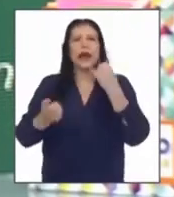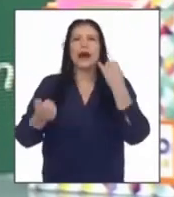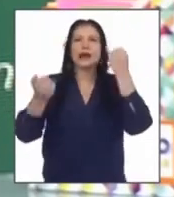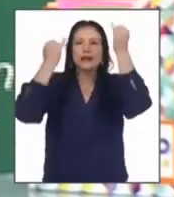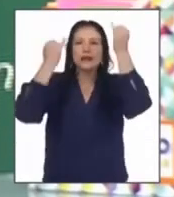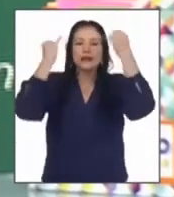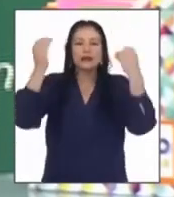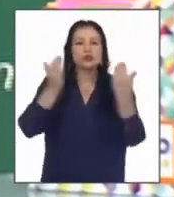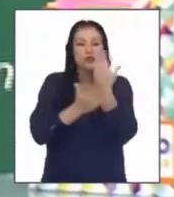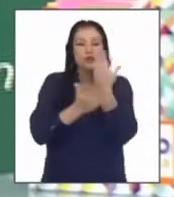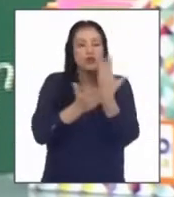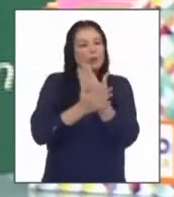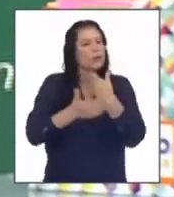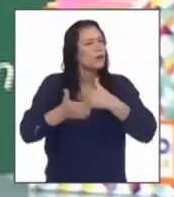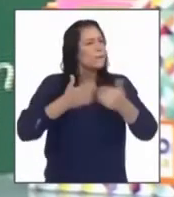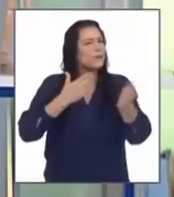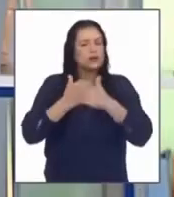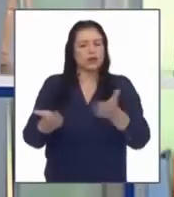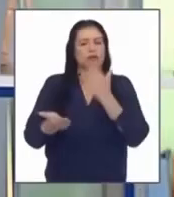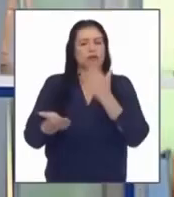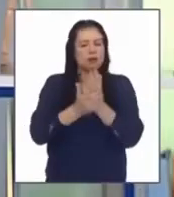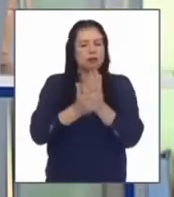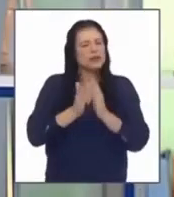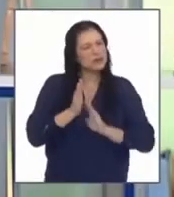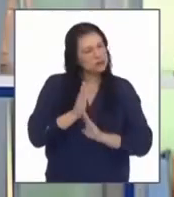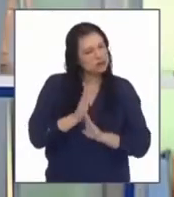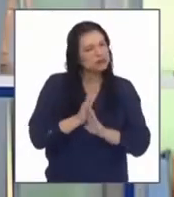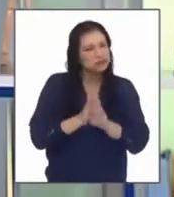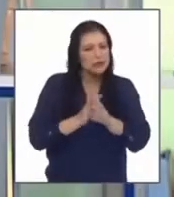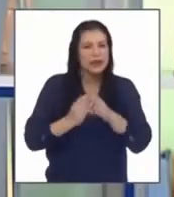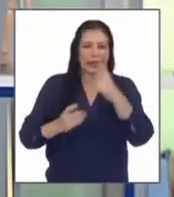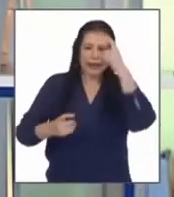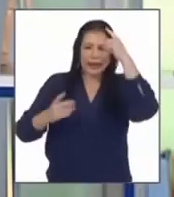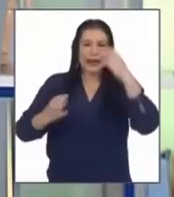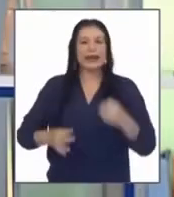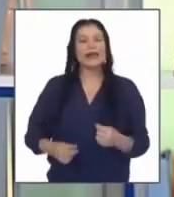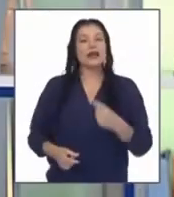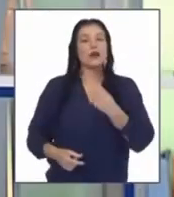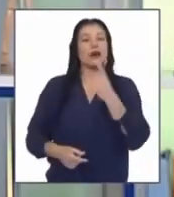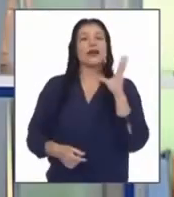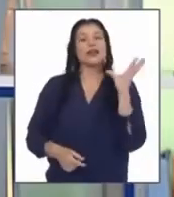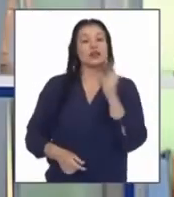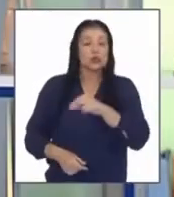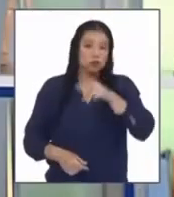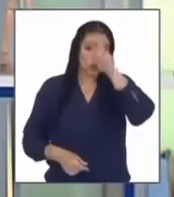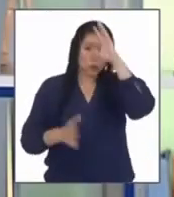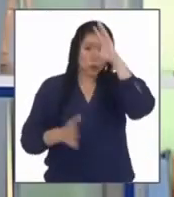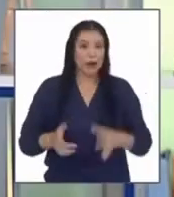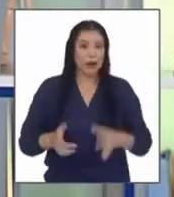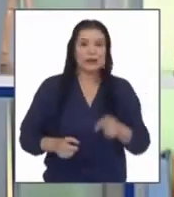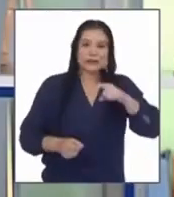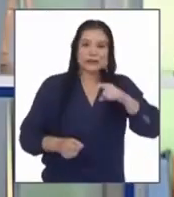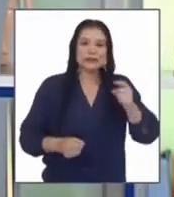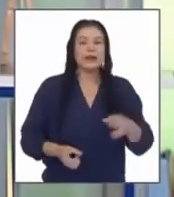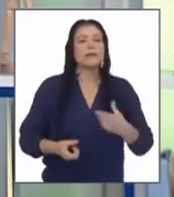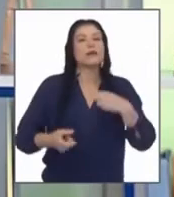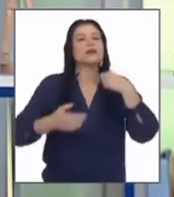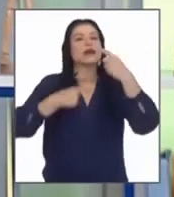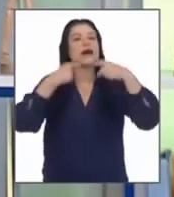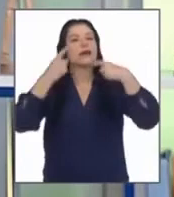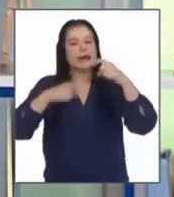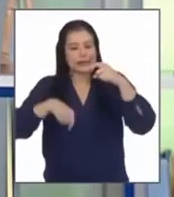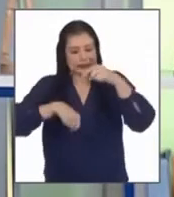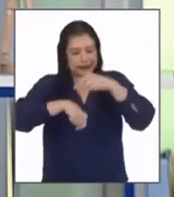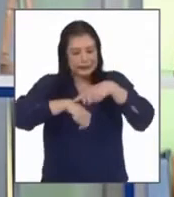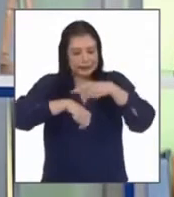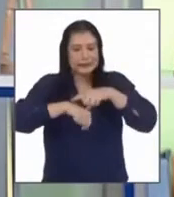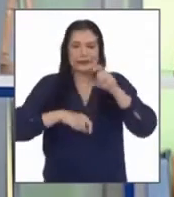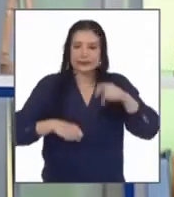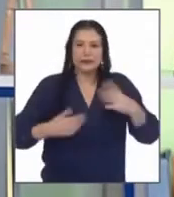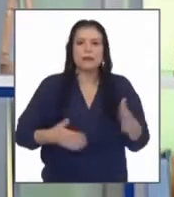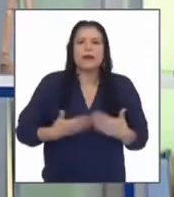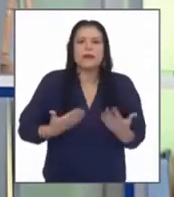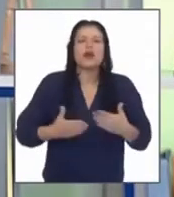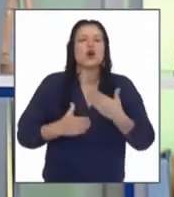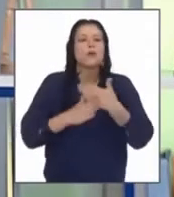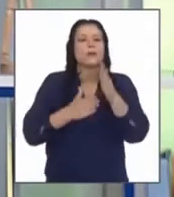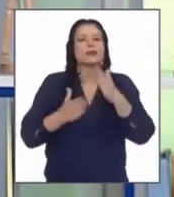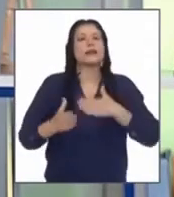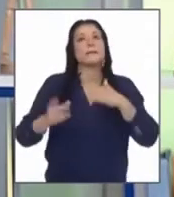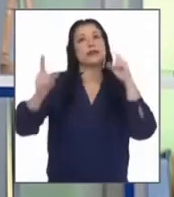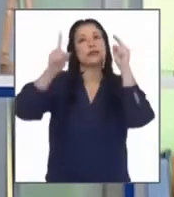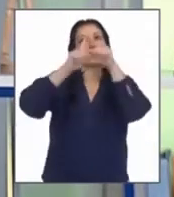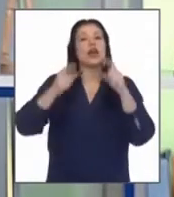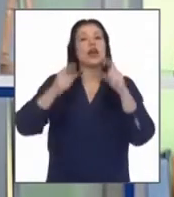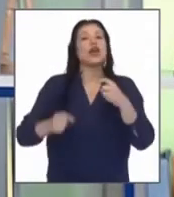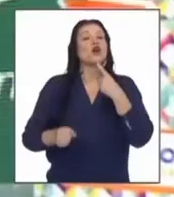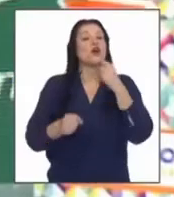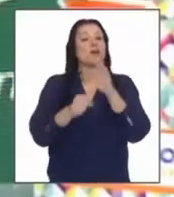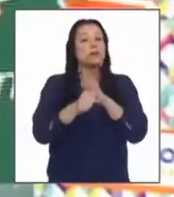y de salir adelante a pesar de todo creo que todas y todos tenemos mucho que decir y necesitamos un espacio para compartir nuestro desafío y compromiso